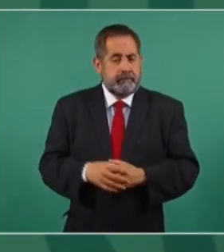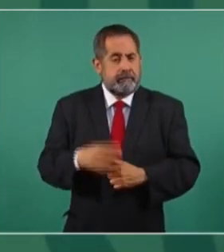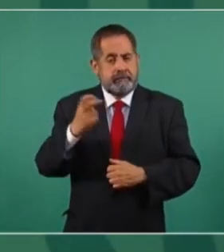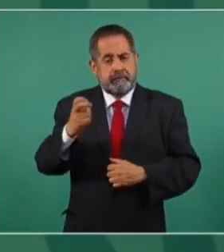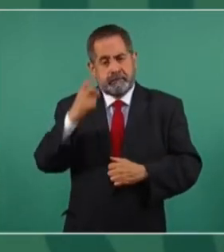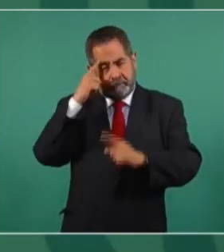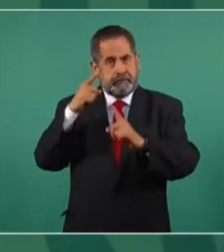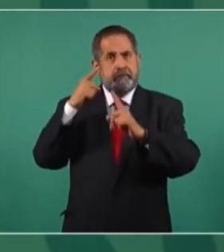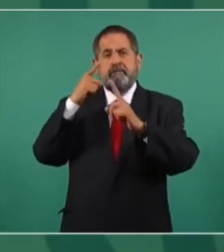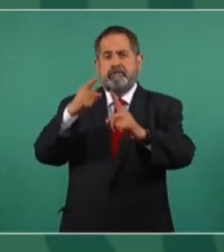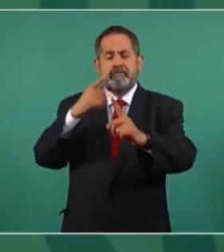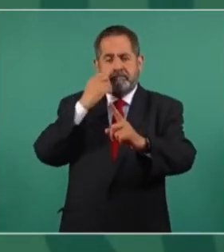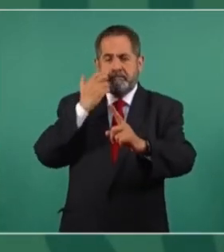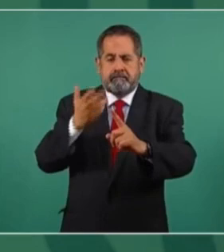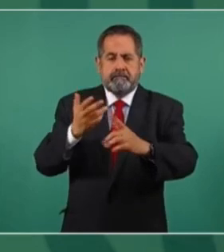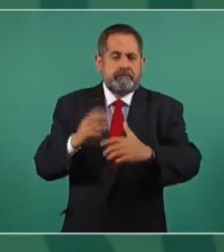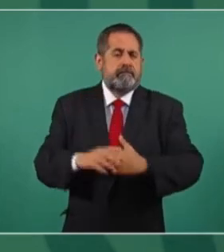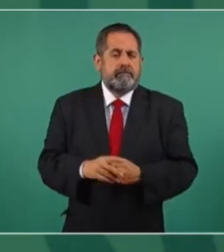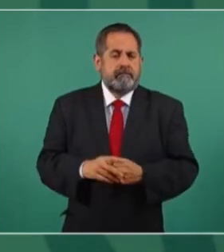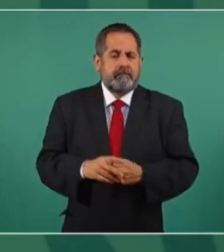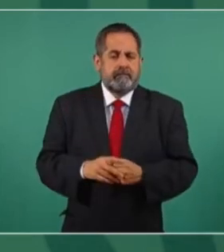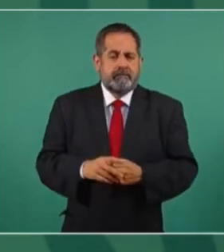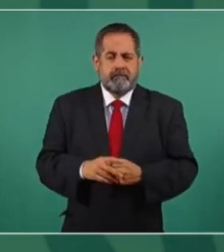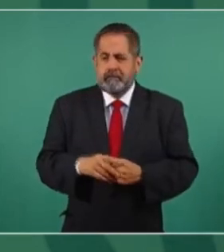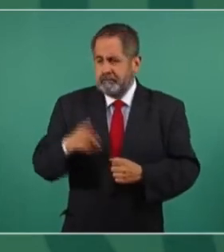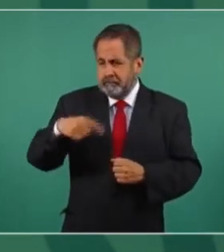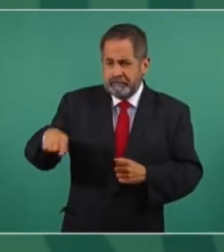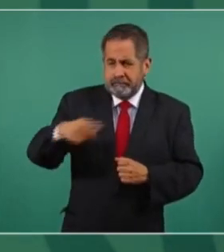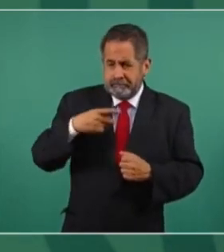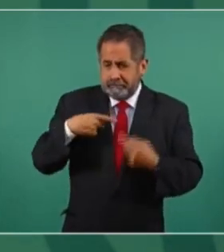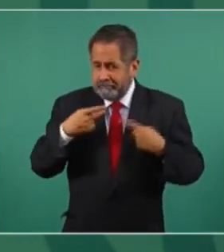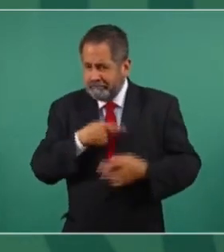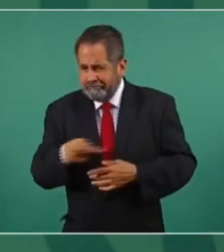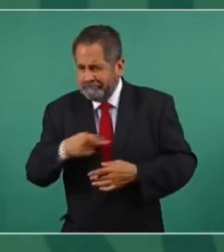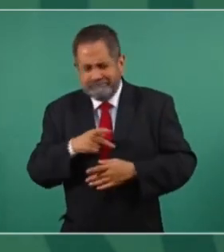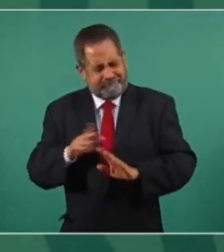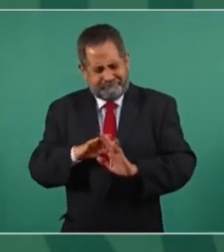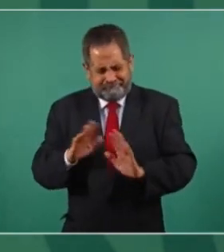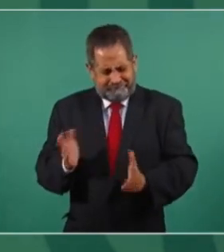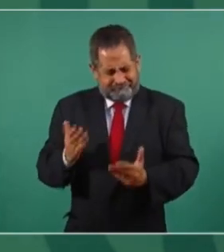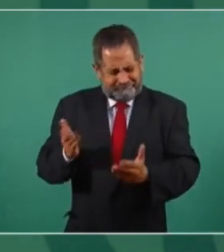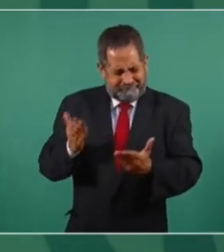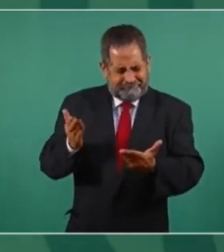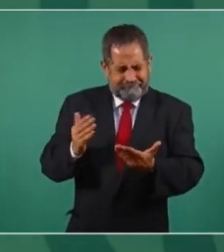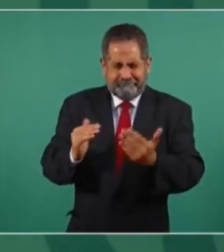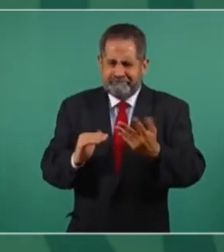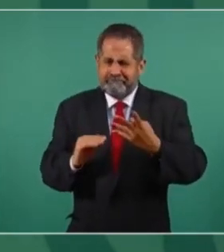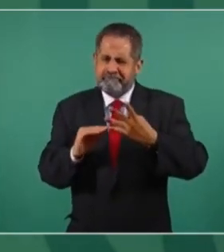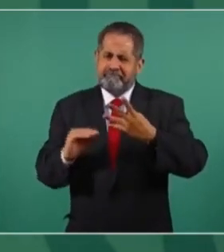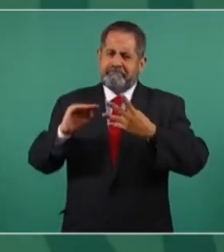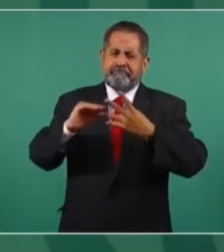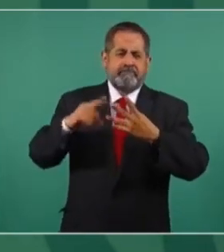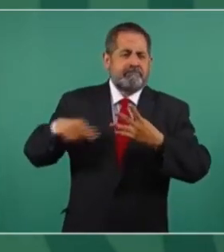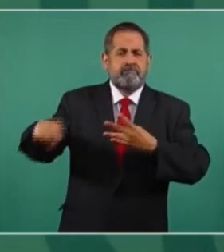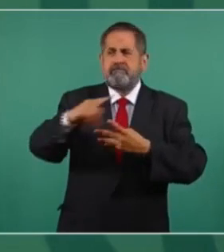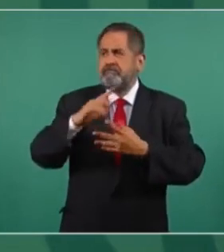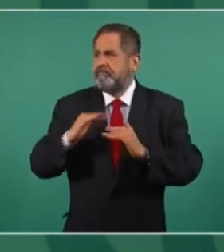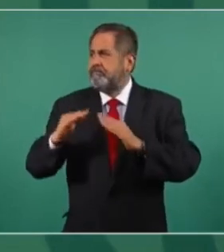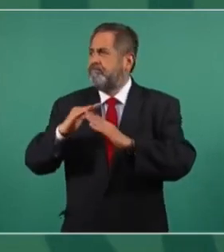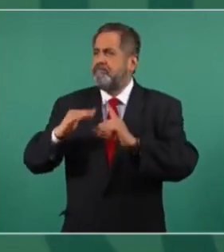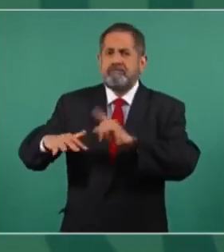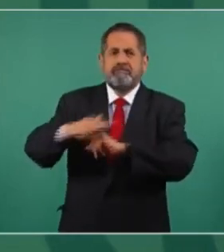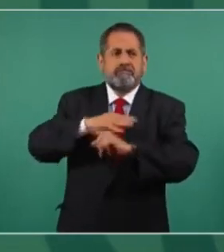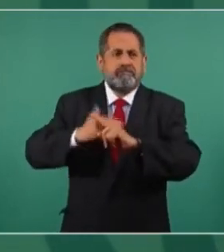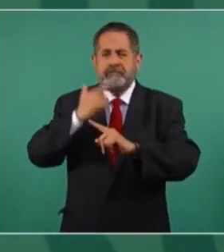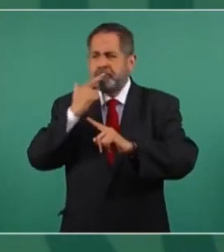que buscamos, sacar de la pobreza a millones de mexicanos que mejoren en sus condiciones de vida, en sus